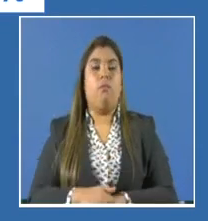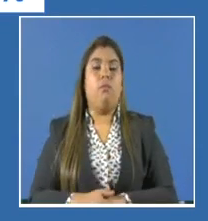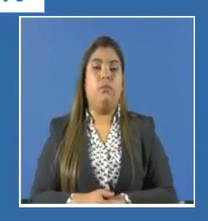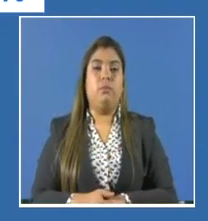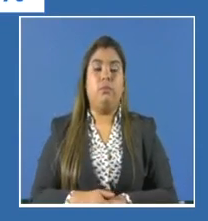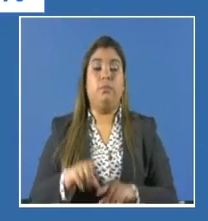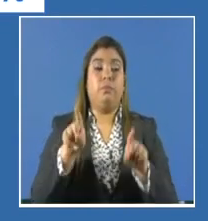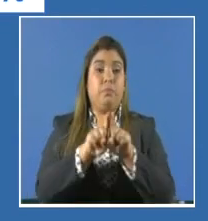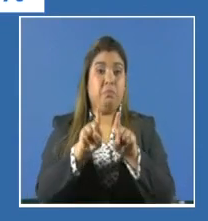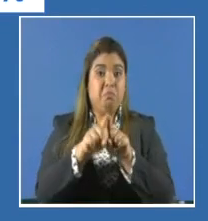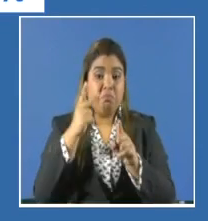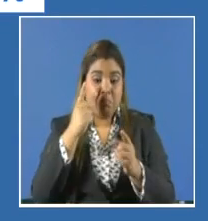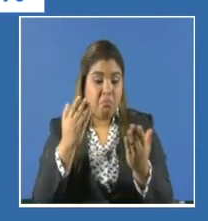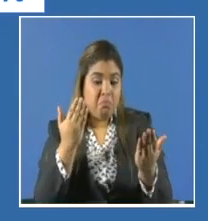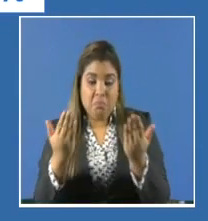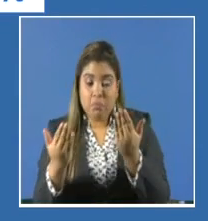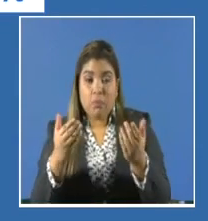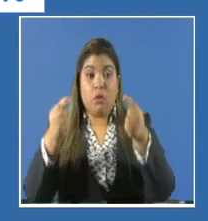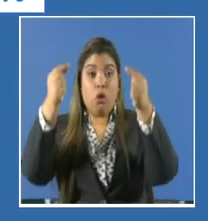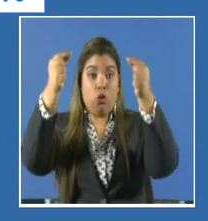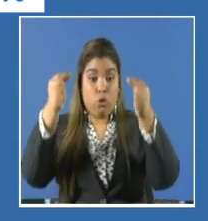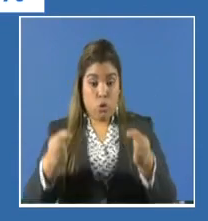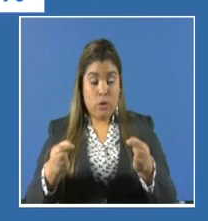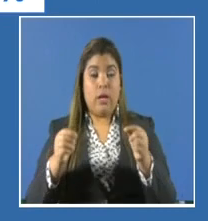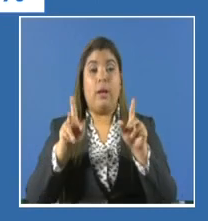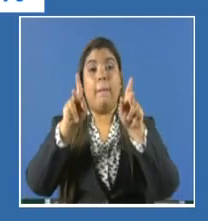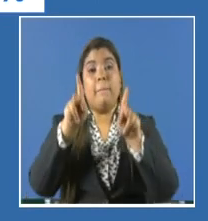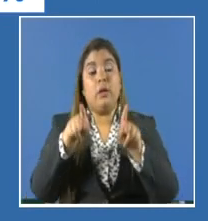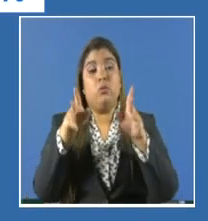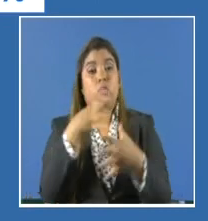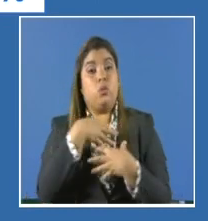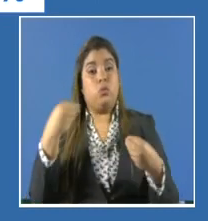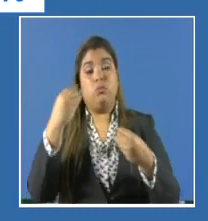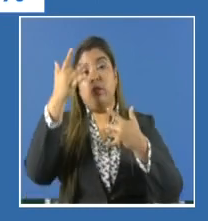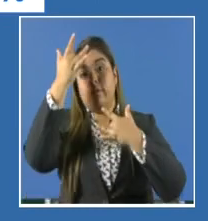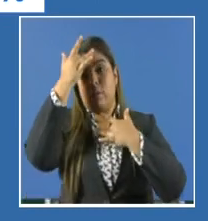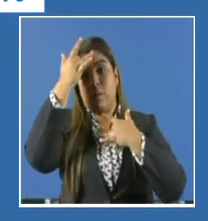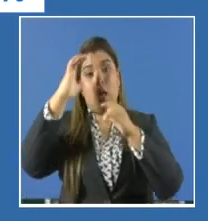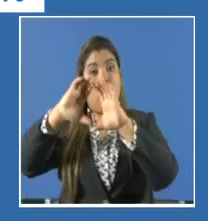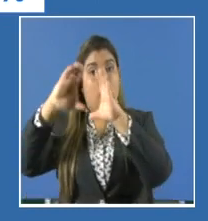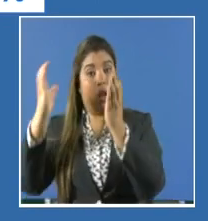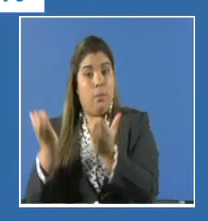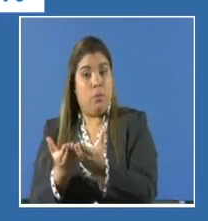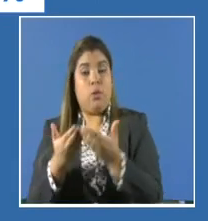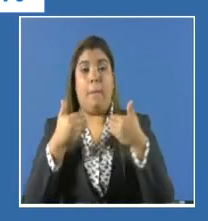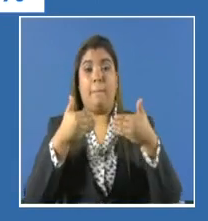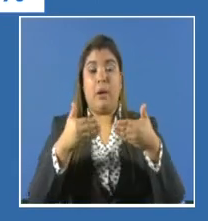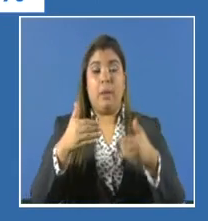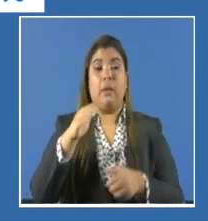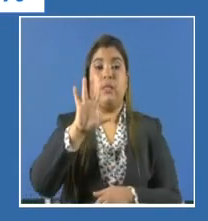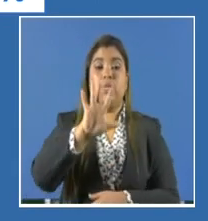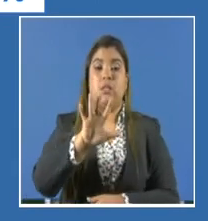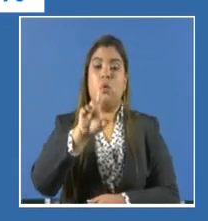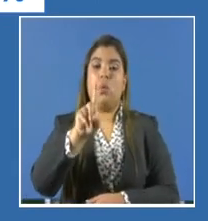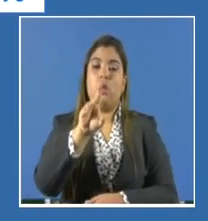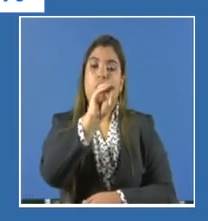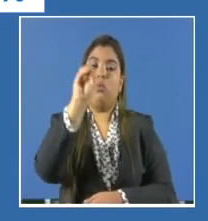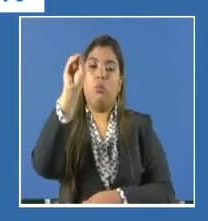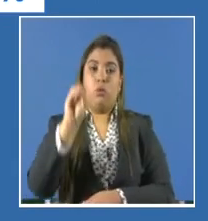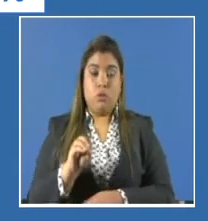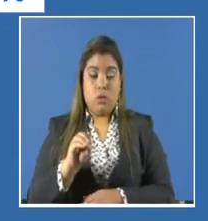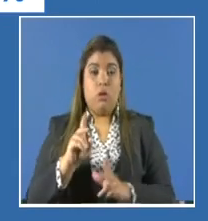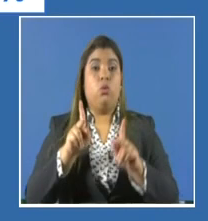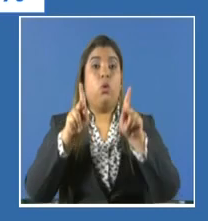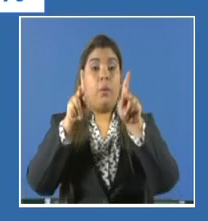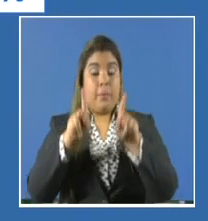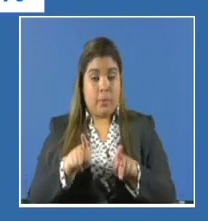se compara con el total de recuperados a nivel global. Panamá con 51% del